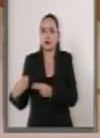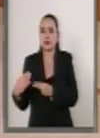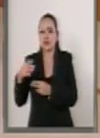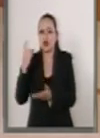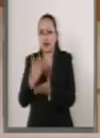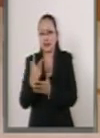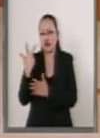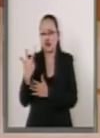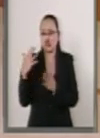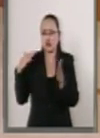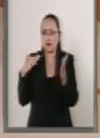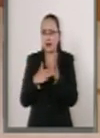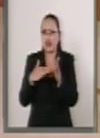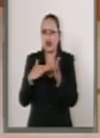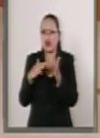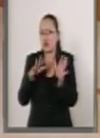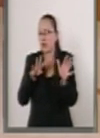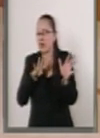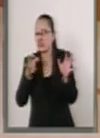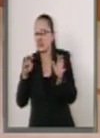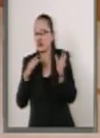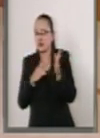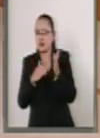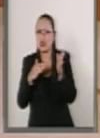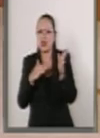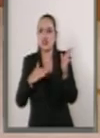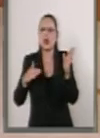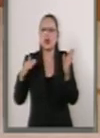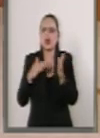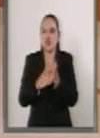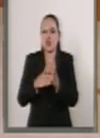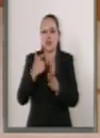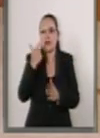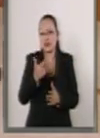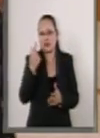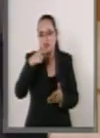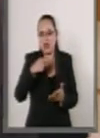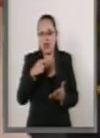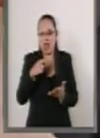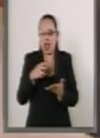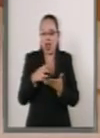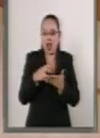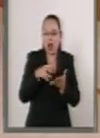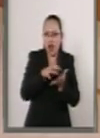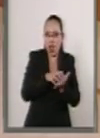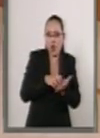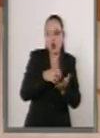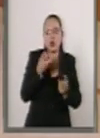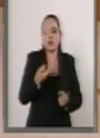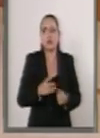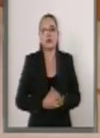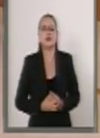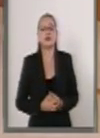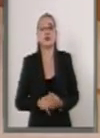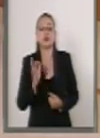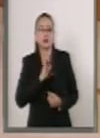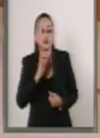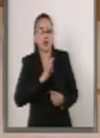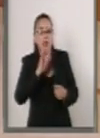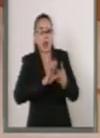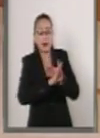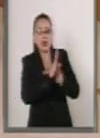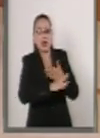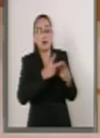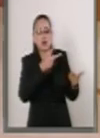mil 900 millones de pesos de ahorro en promedio. Y si evitamos el robo hormiga,